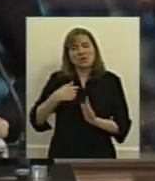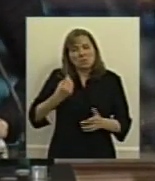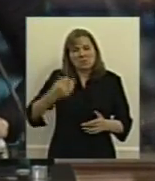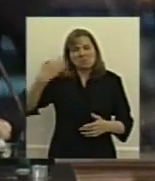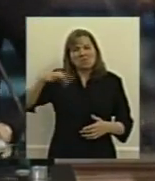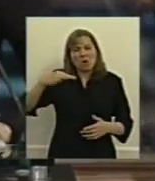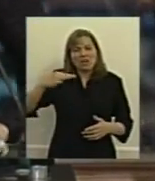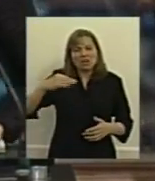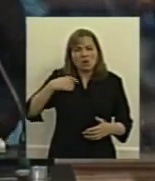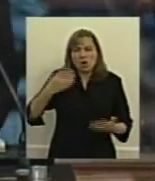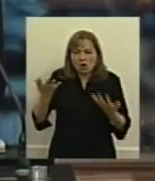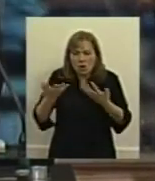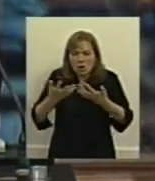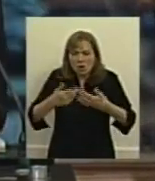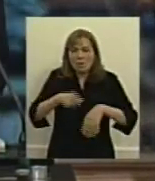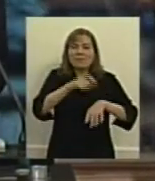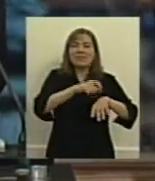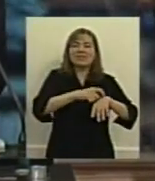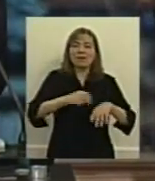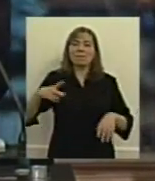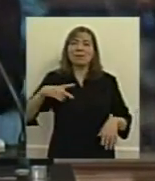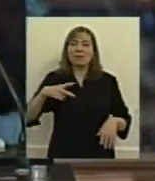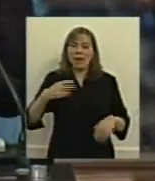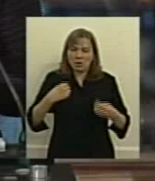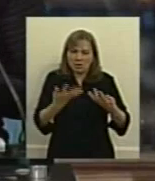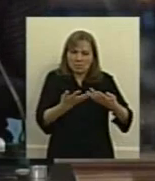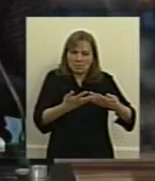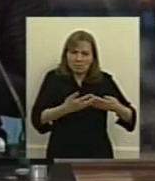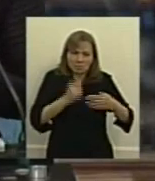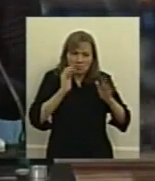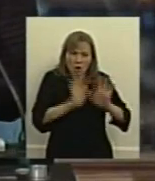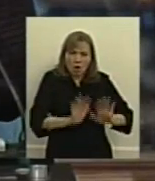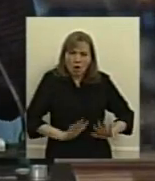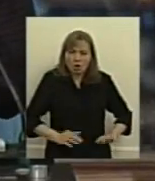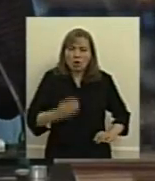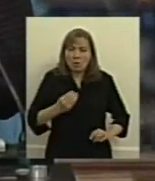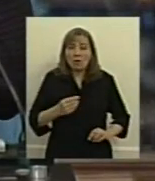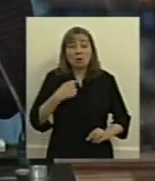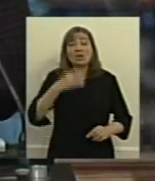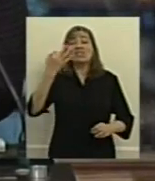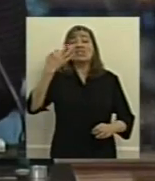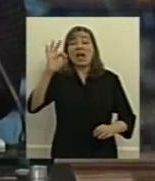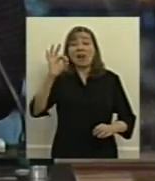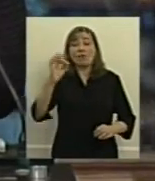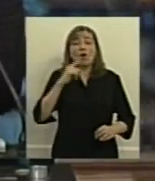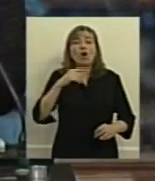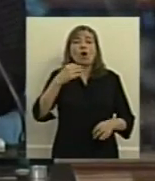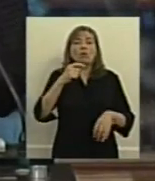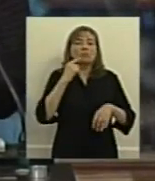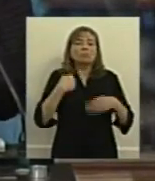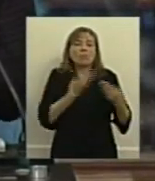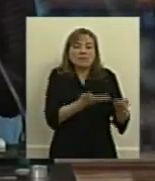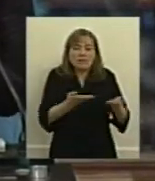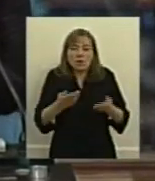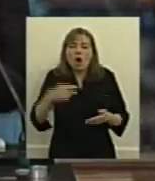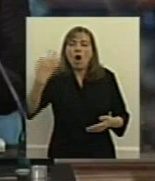a las medicinas prepagas? bueno porque salvo el servicio de prestación médica obligatoria fuera de